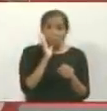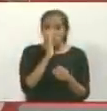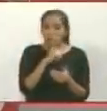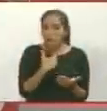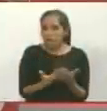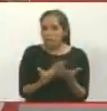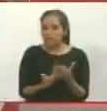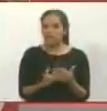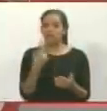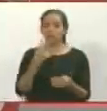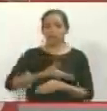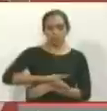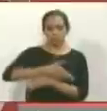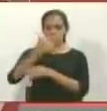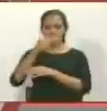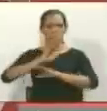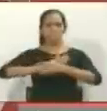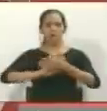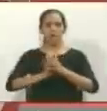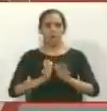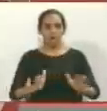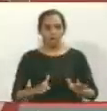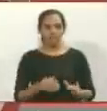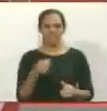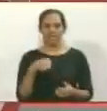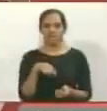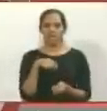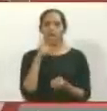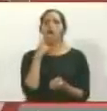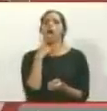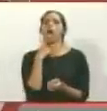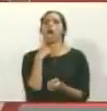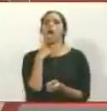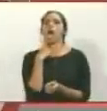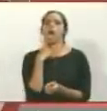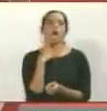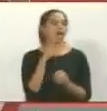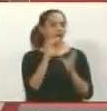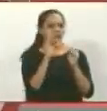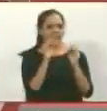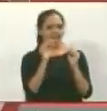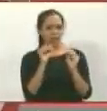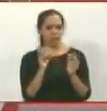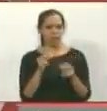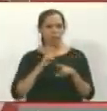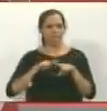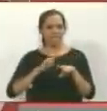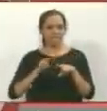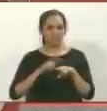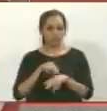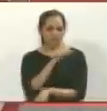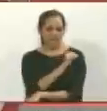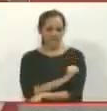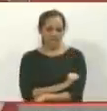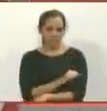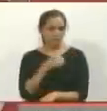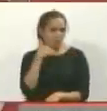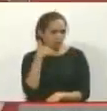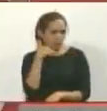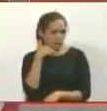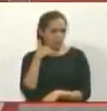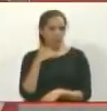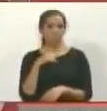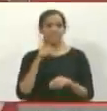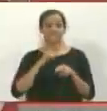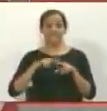fueron estos. Y para completar la cosa, sale el boca abierta, y hablando supuestamente con el niño herido, y sale... Ese que